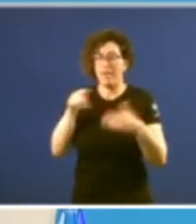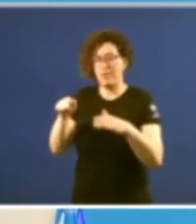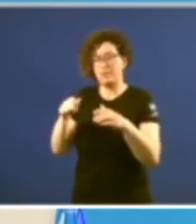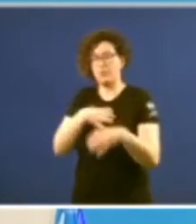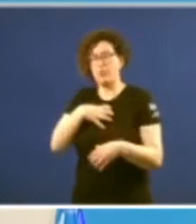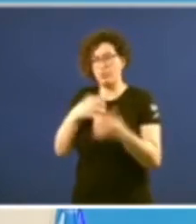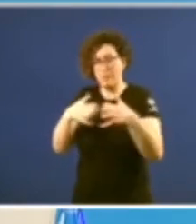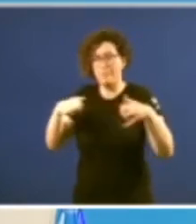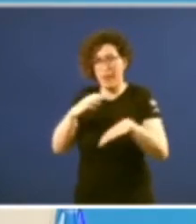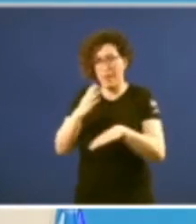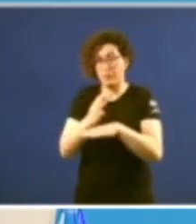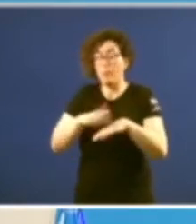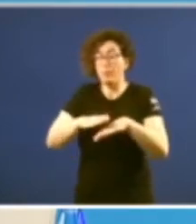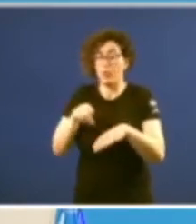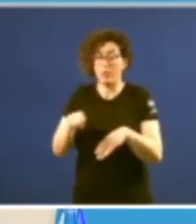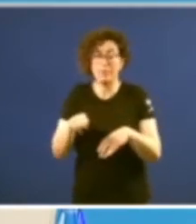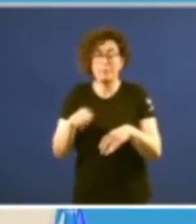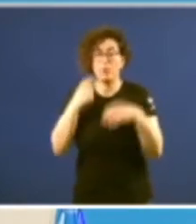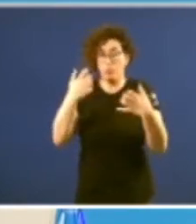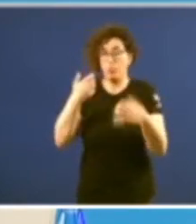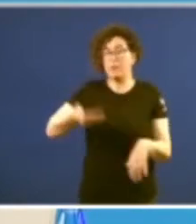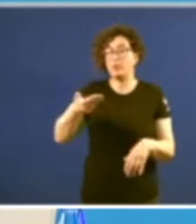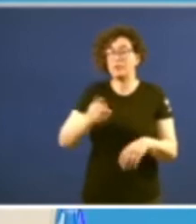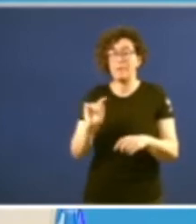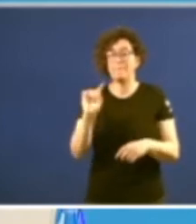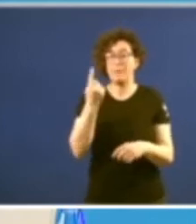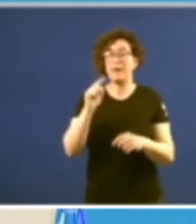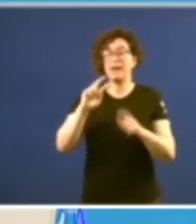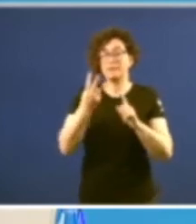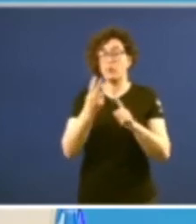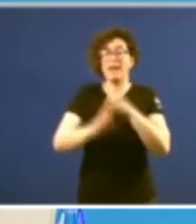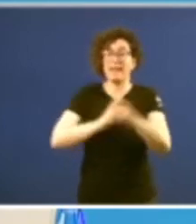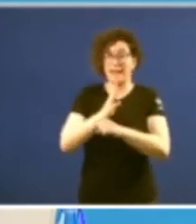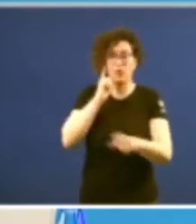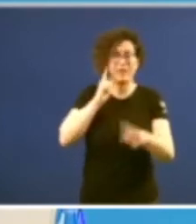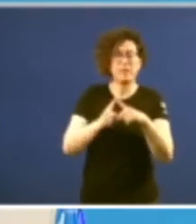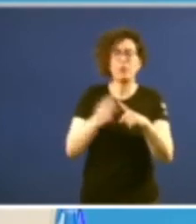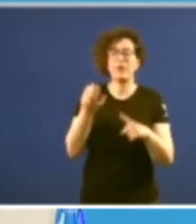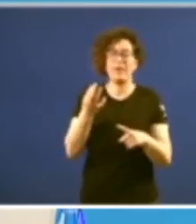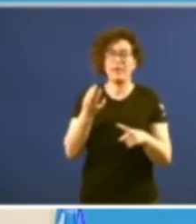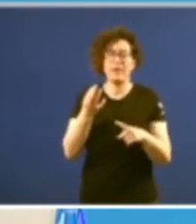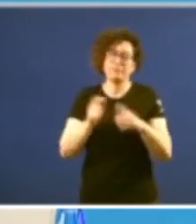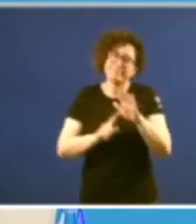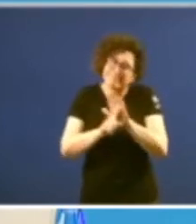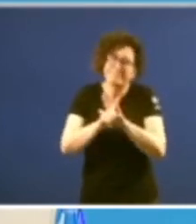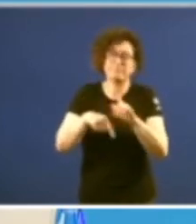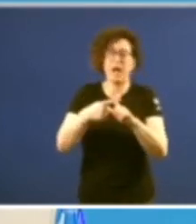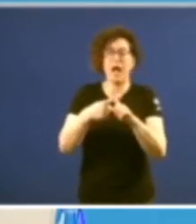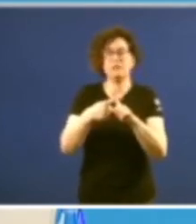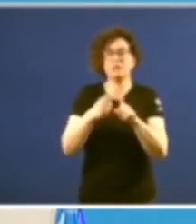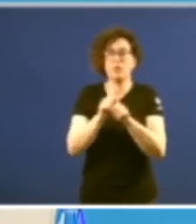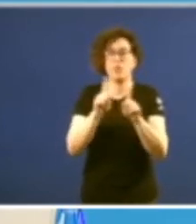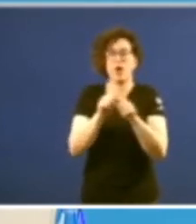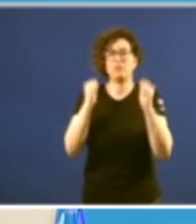dúda ha contribuído e de maneira moi notable na primeira e segunda legislatura a levantar e apuntalar o edificio